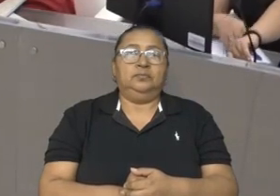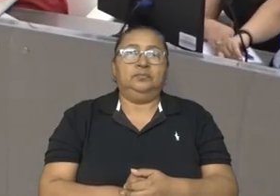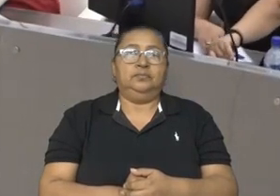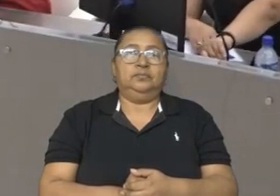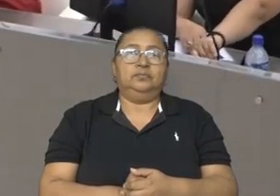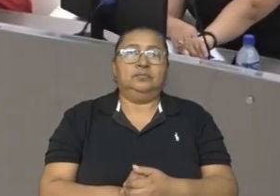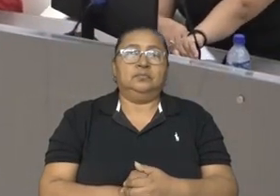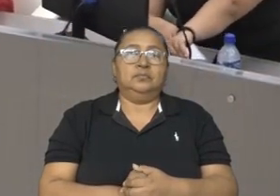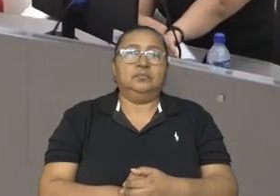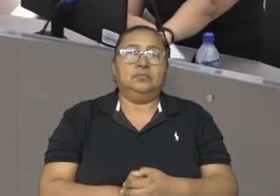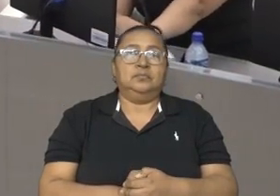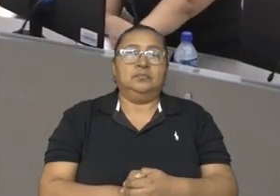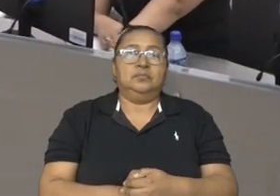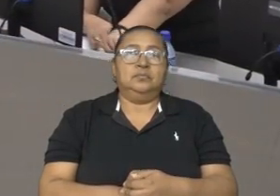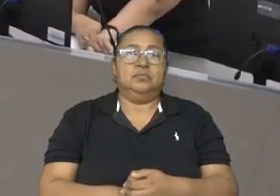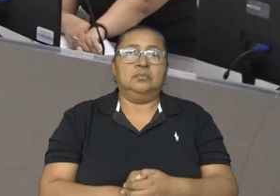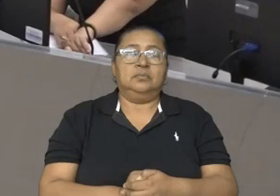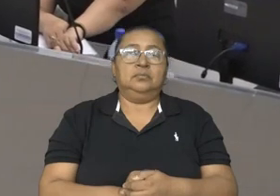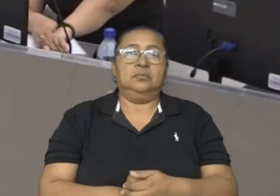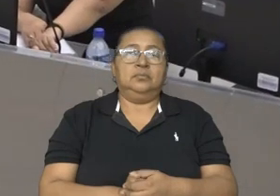Se abre la votación.